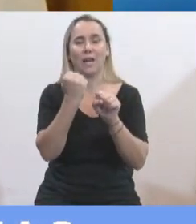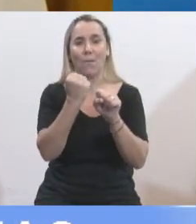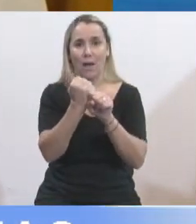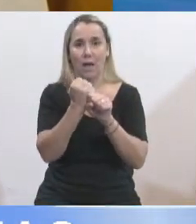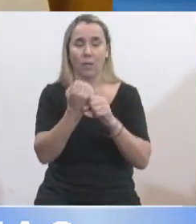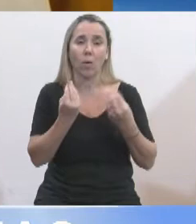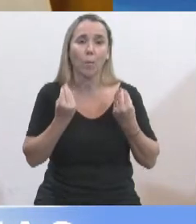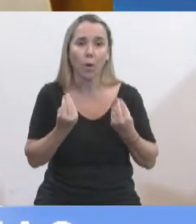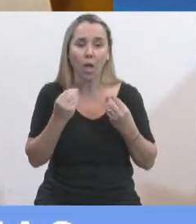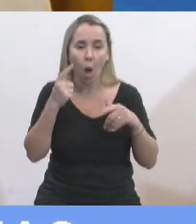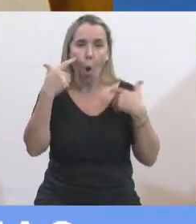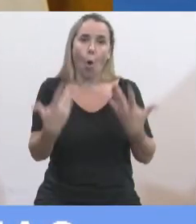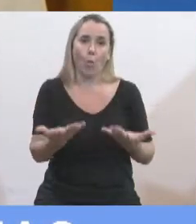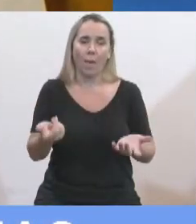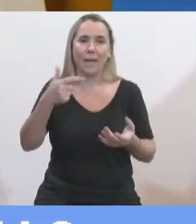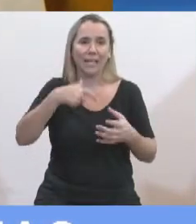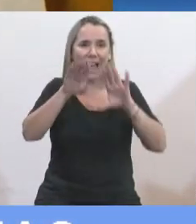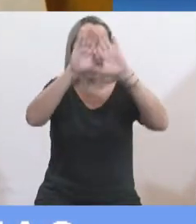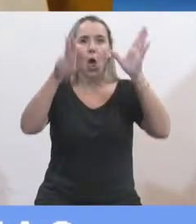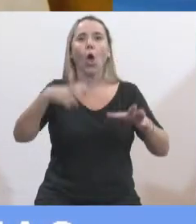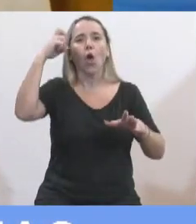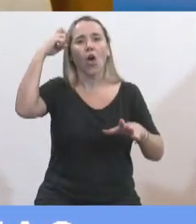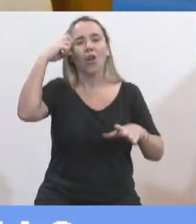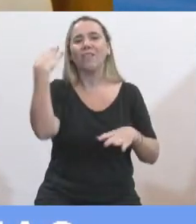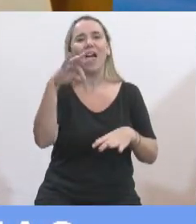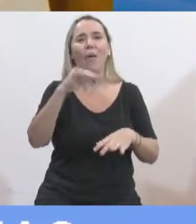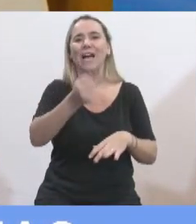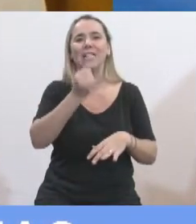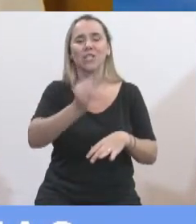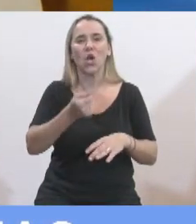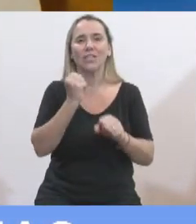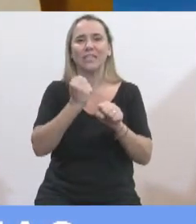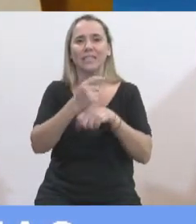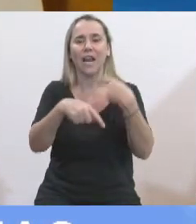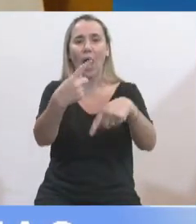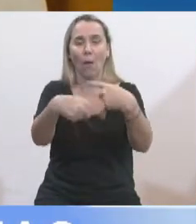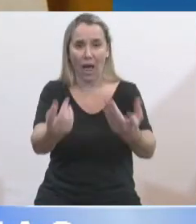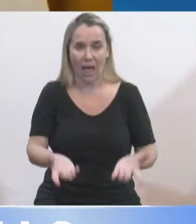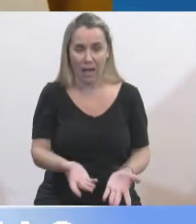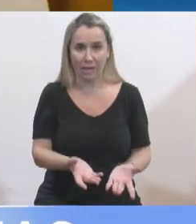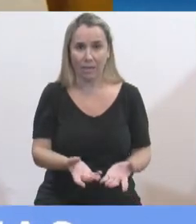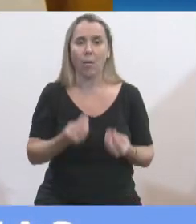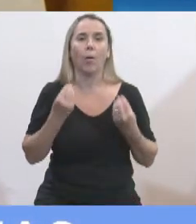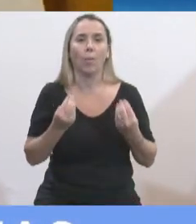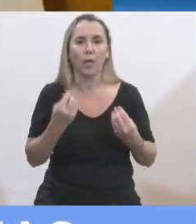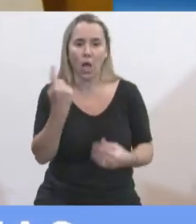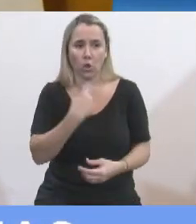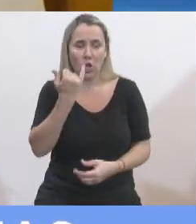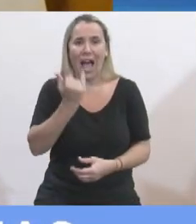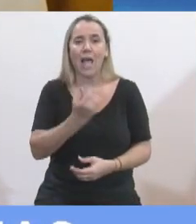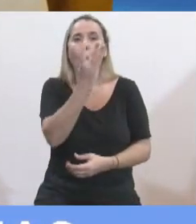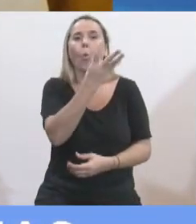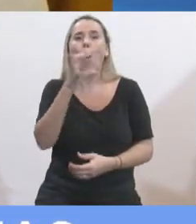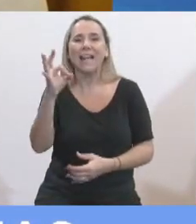porque obviamente lo que tiene que hacer el Parlamento es seguir trabajando, sin limitar sus potestades, porque tenemos, como dije anteriormente, 40